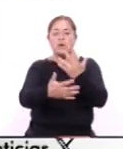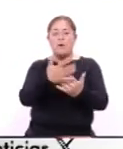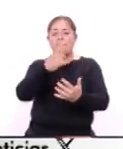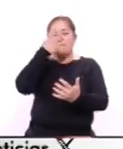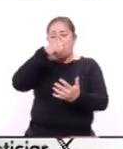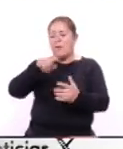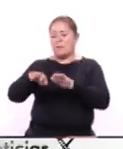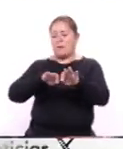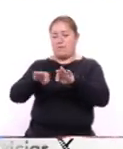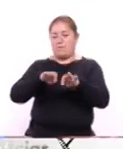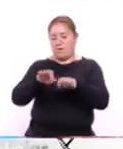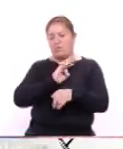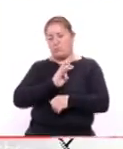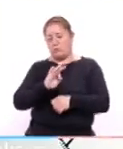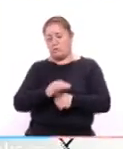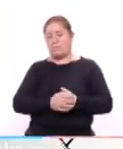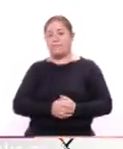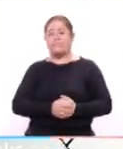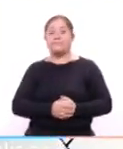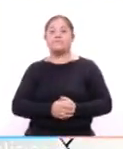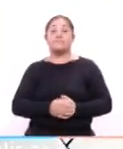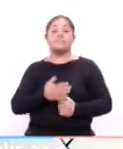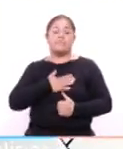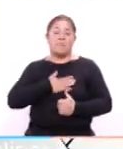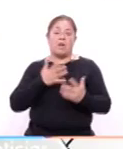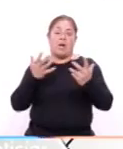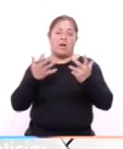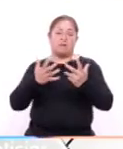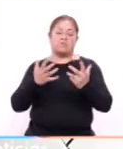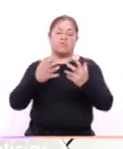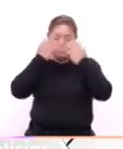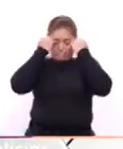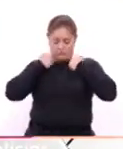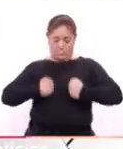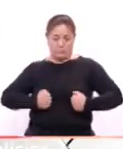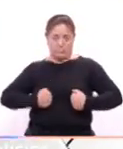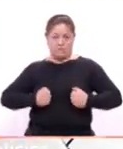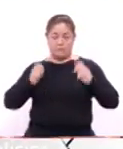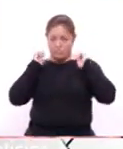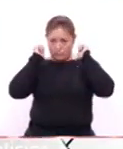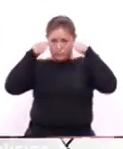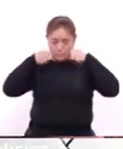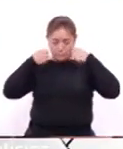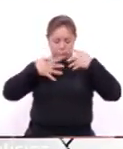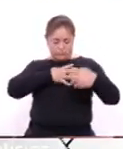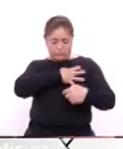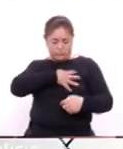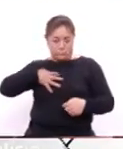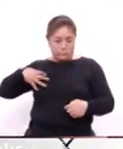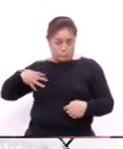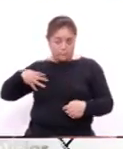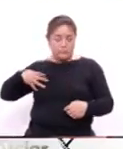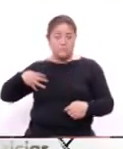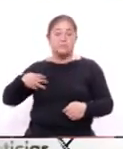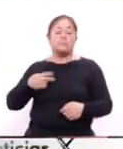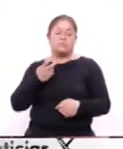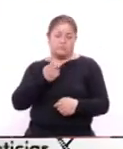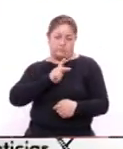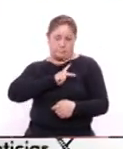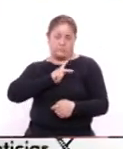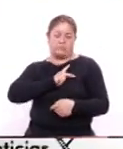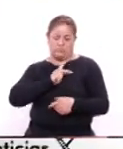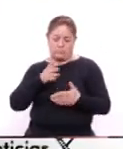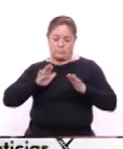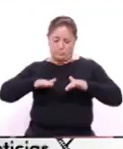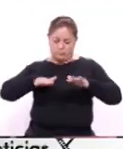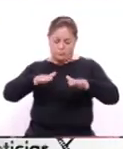mercancía, que es lo que elaboramos nosotros, que son los saltillos, gabanes, es lo que hacemos nosotros y es lo que